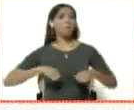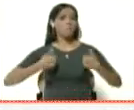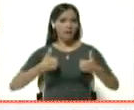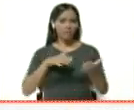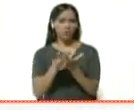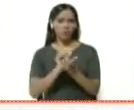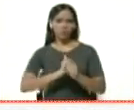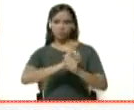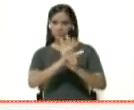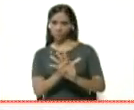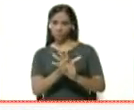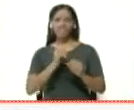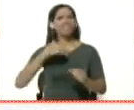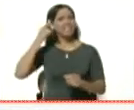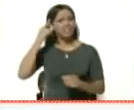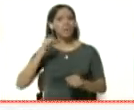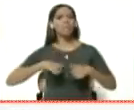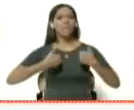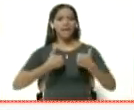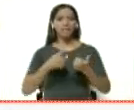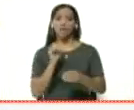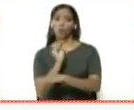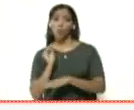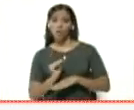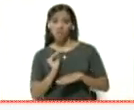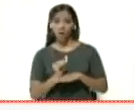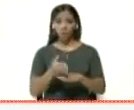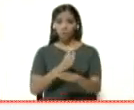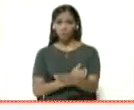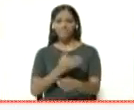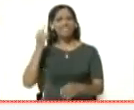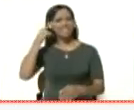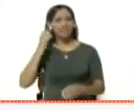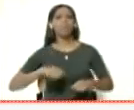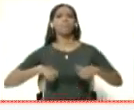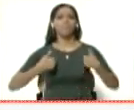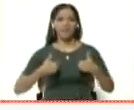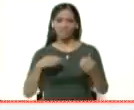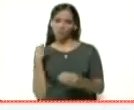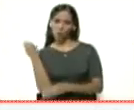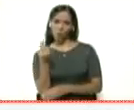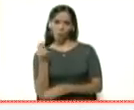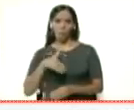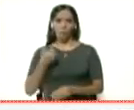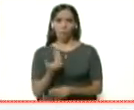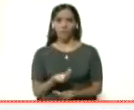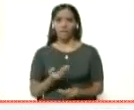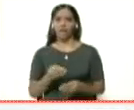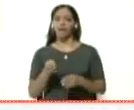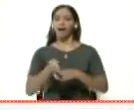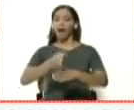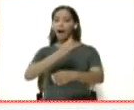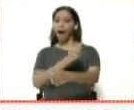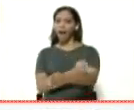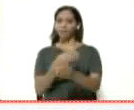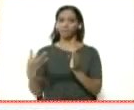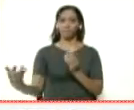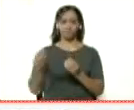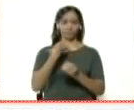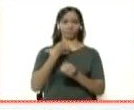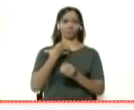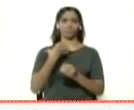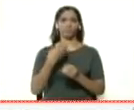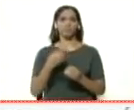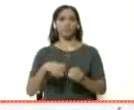coronavirus? ¿Quiere saber más de las medidas de prevención? ¿Quiere saber más de cómo poder evitar contagios en caso de que se